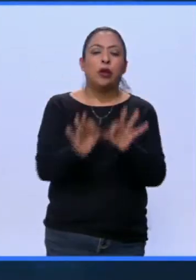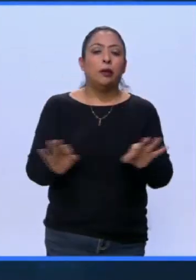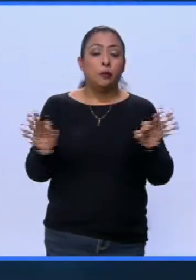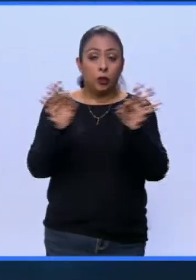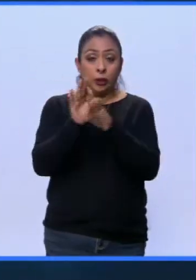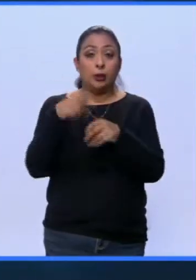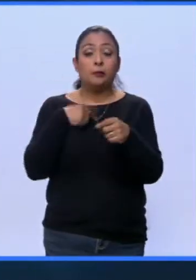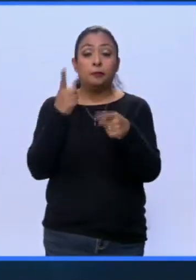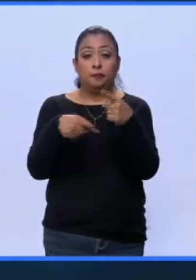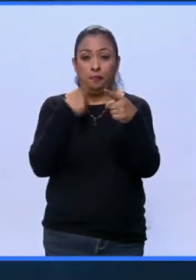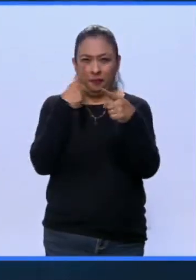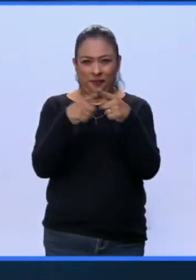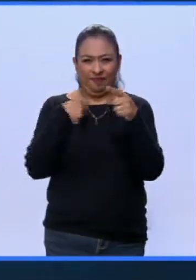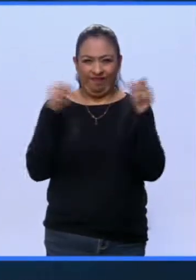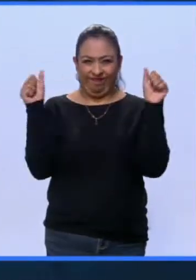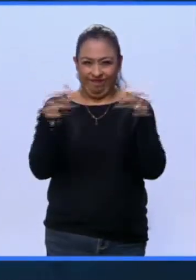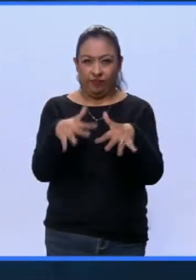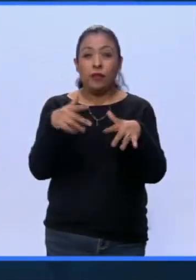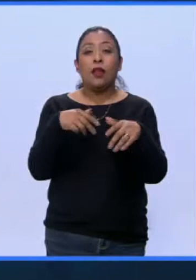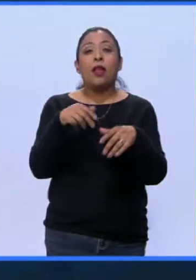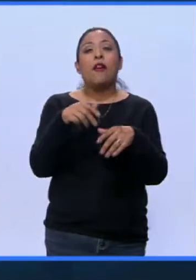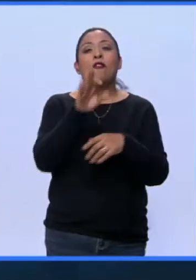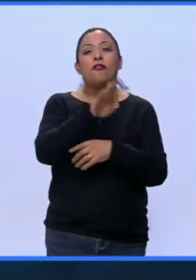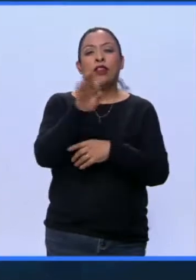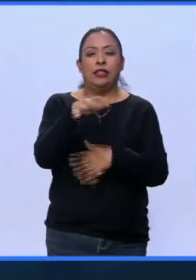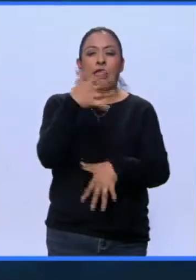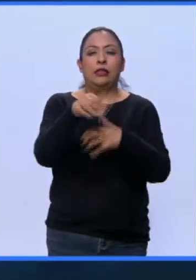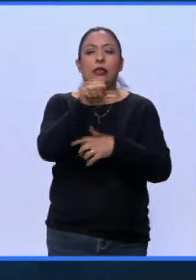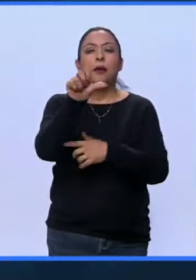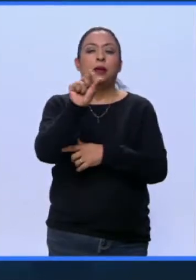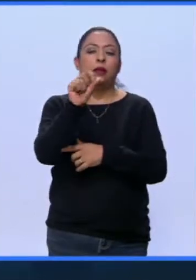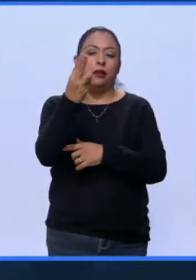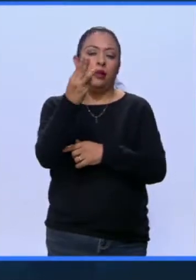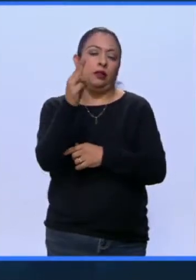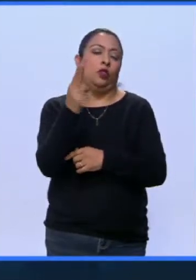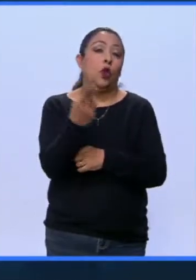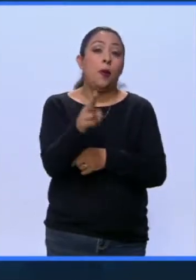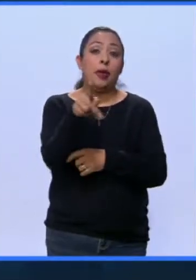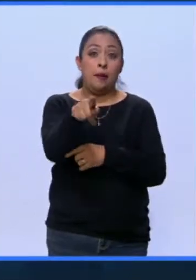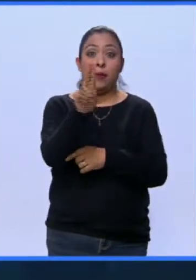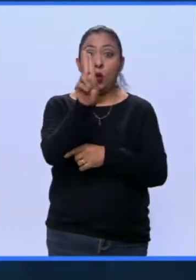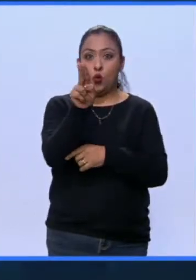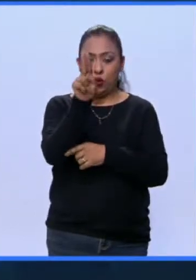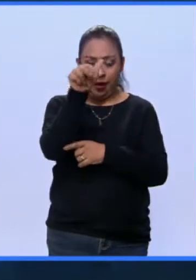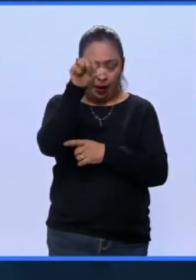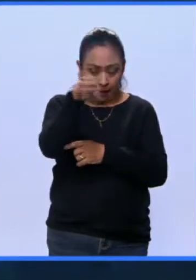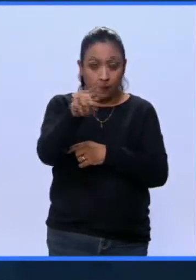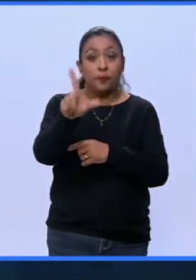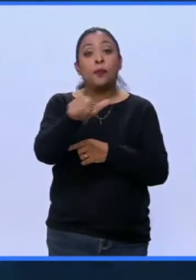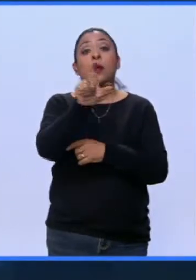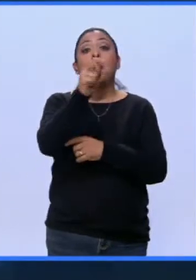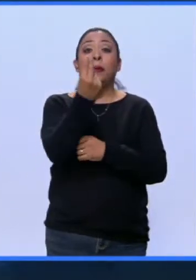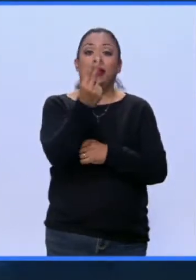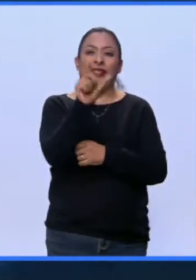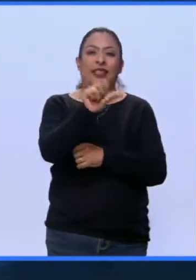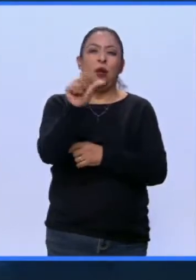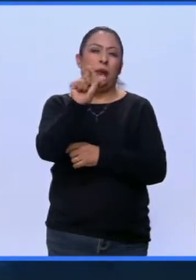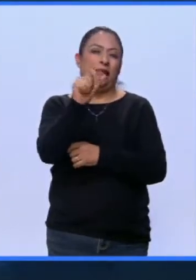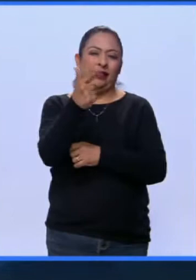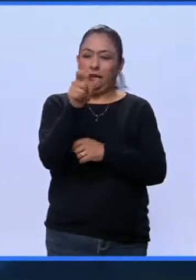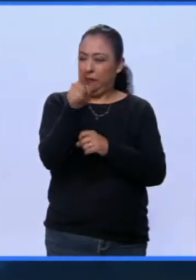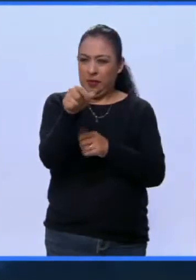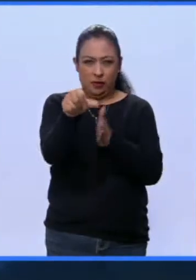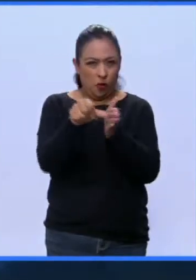La primera parte del encuentro será del 15 al 23 de noviembre en Ciudad Universitaria, y del 25 al 27 del mismo mes,